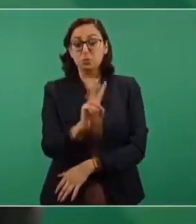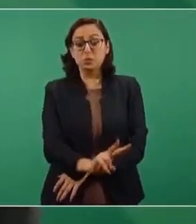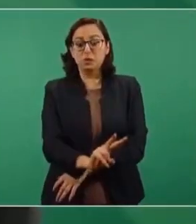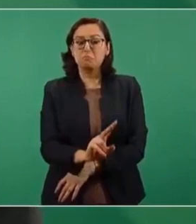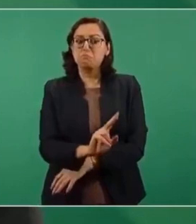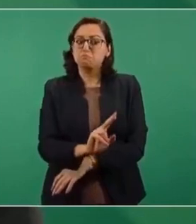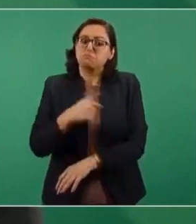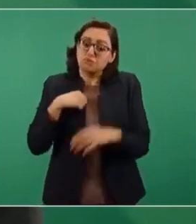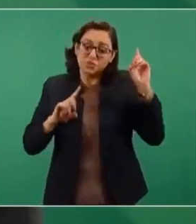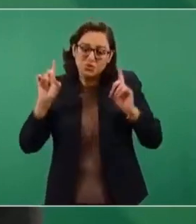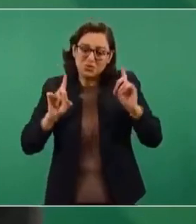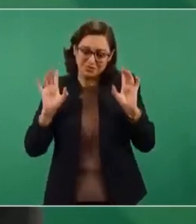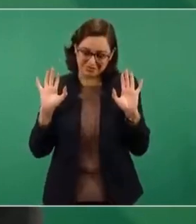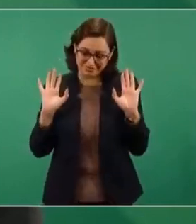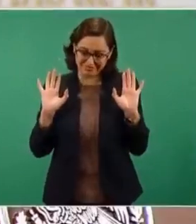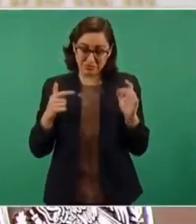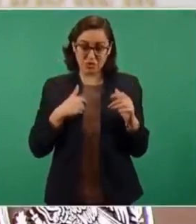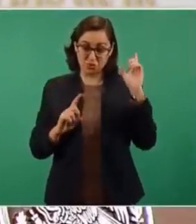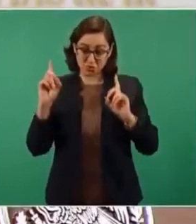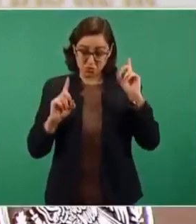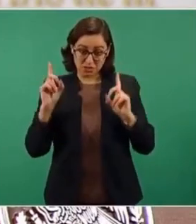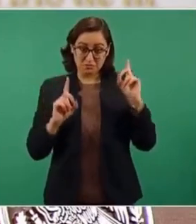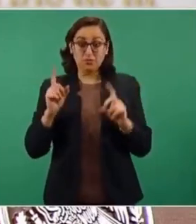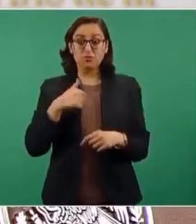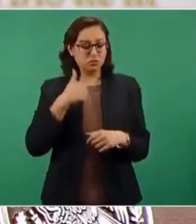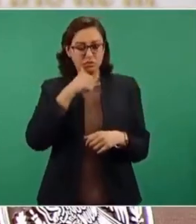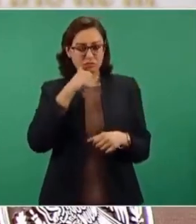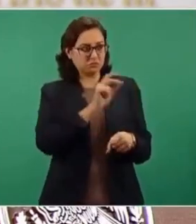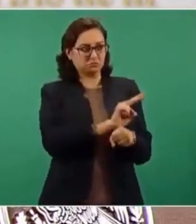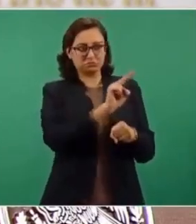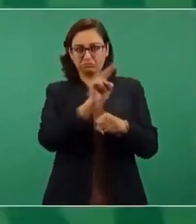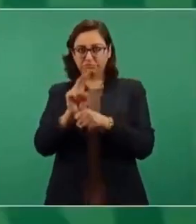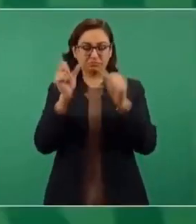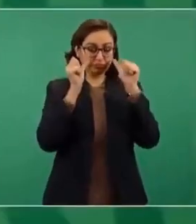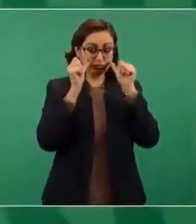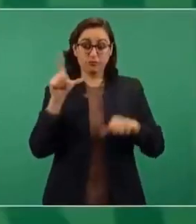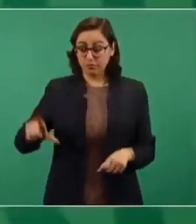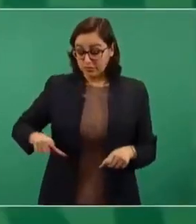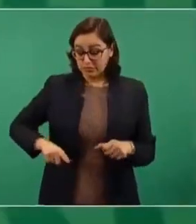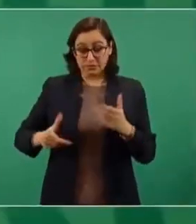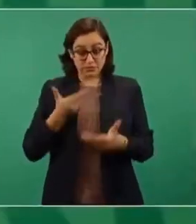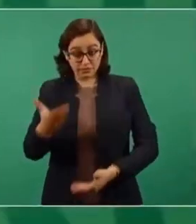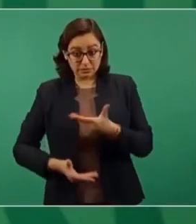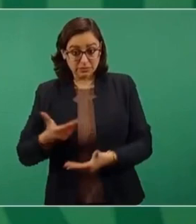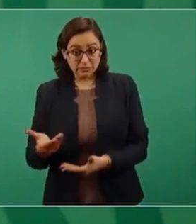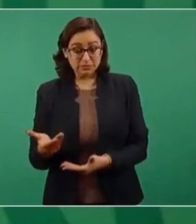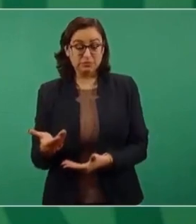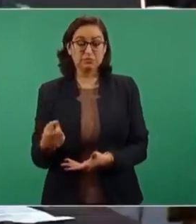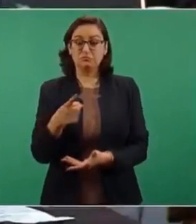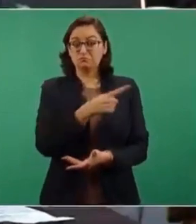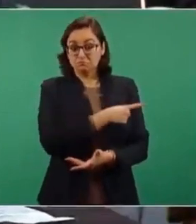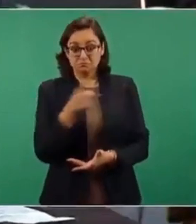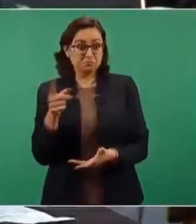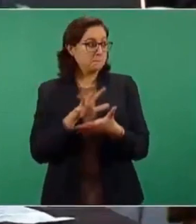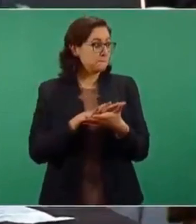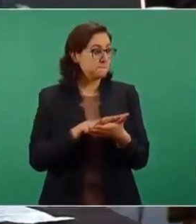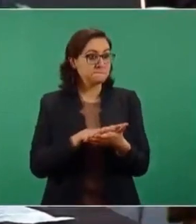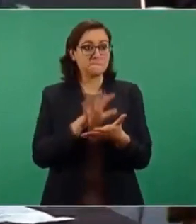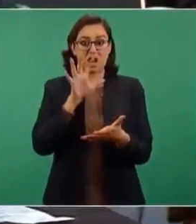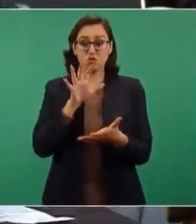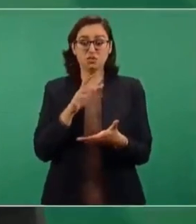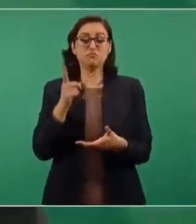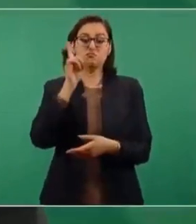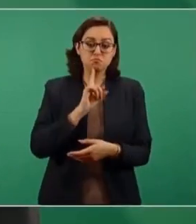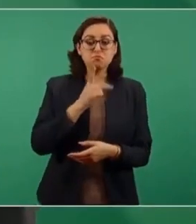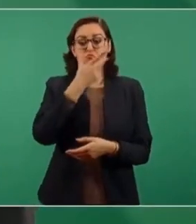pero lo dudo, lo dudo, creo ser pendiente y los servidores de la nación, la mayoría, la inmensa mayoría,